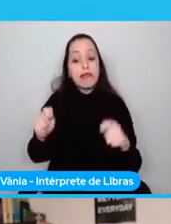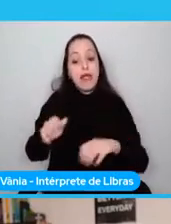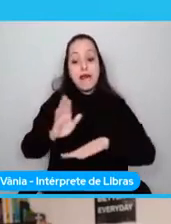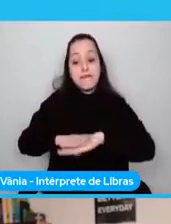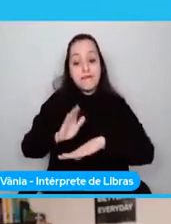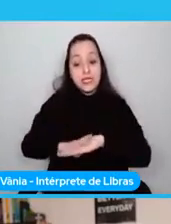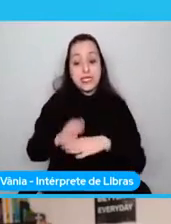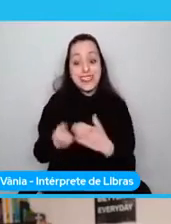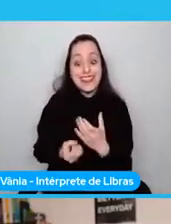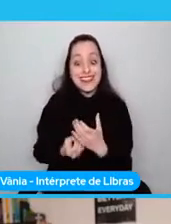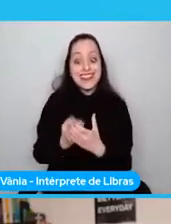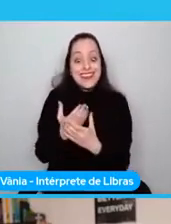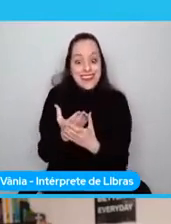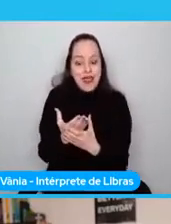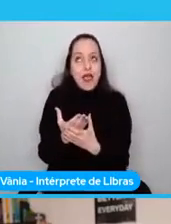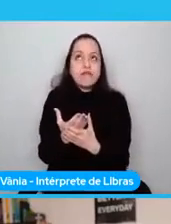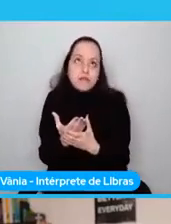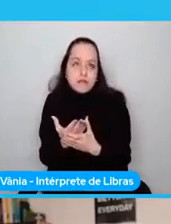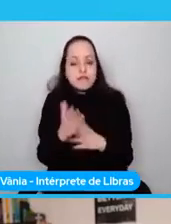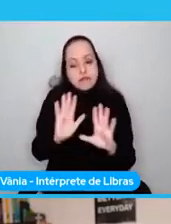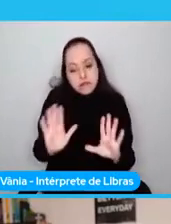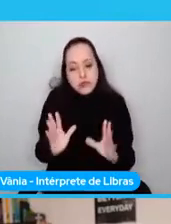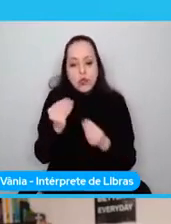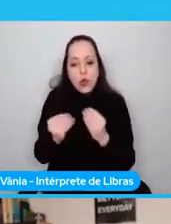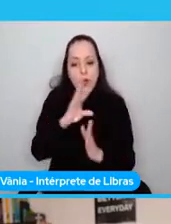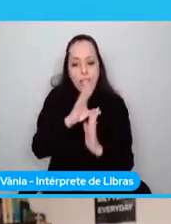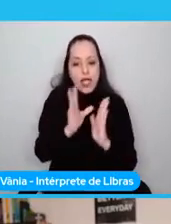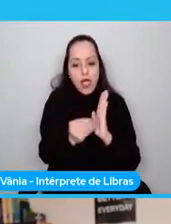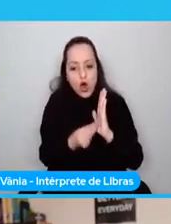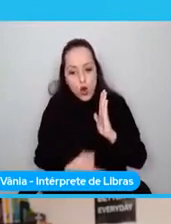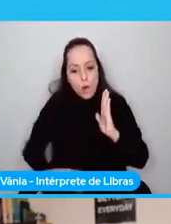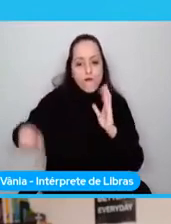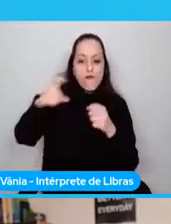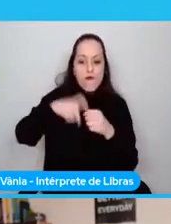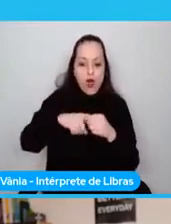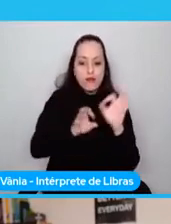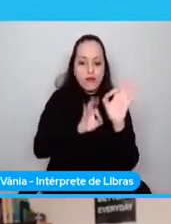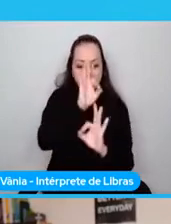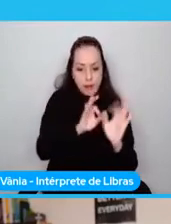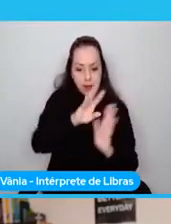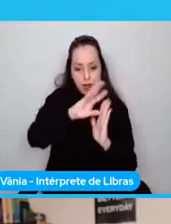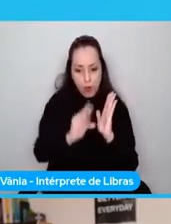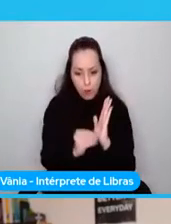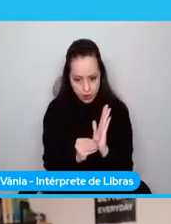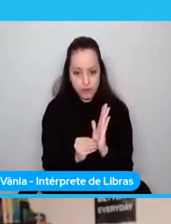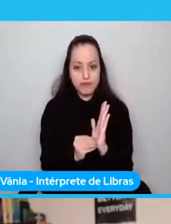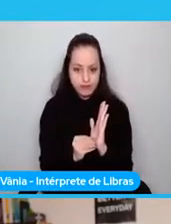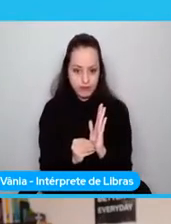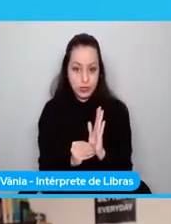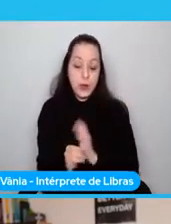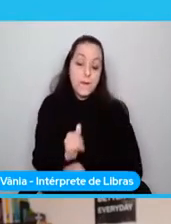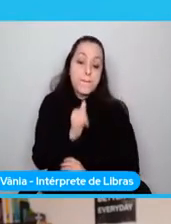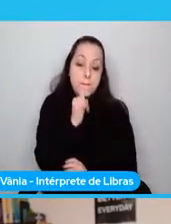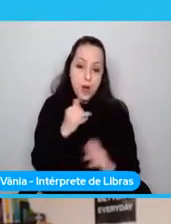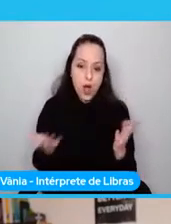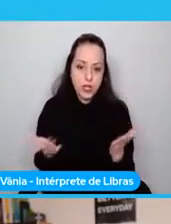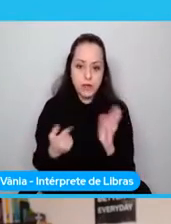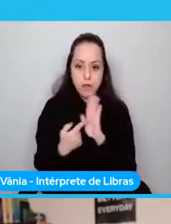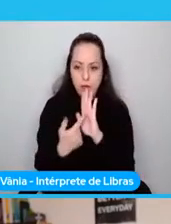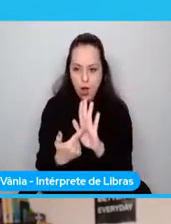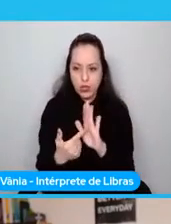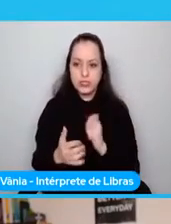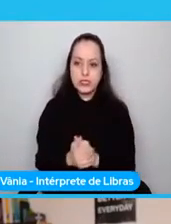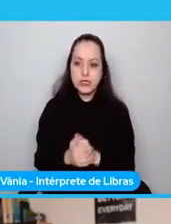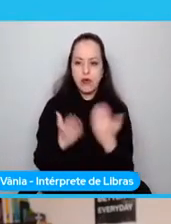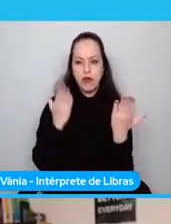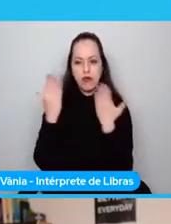una recompilación, haciendo el targeting hacia lo que es WebAssembly. Entonces, ¿qué nos